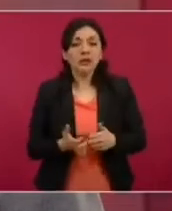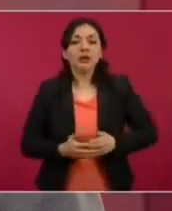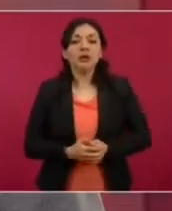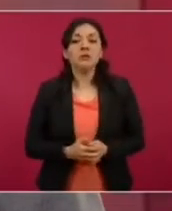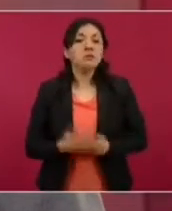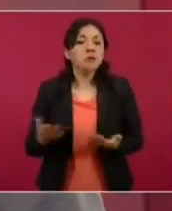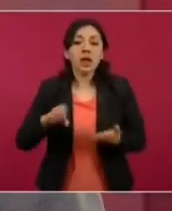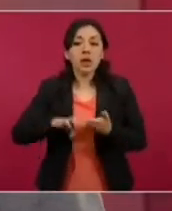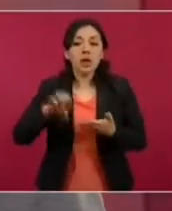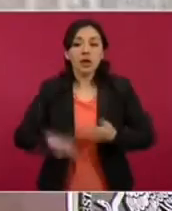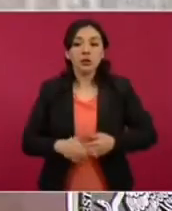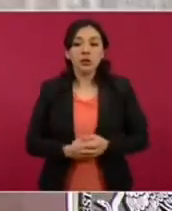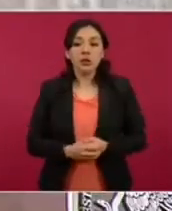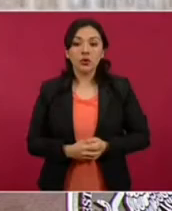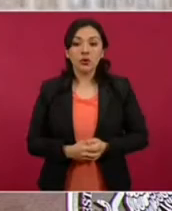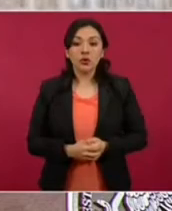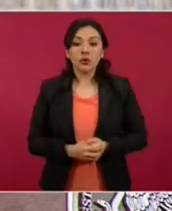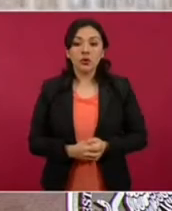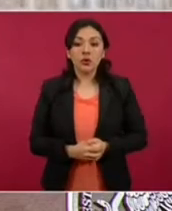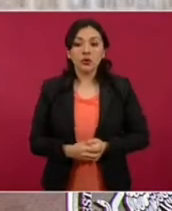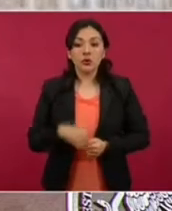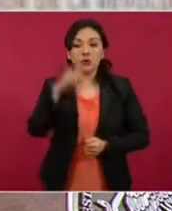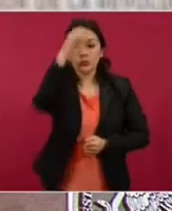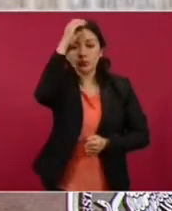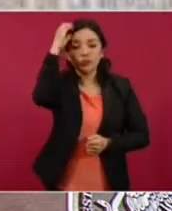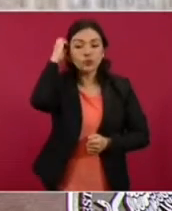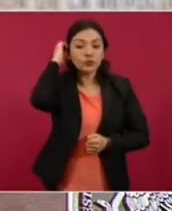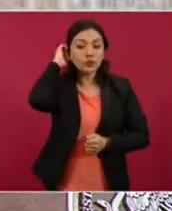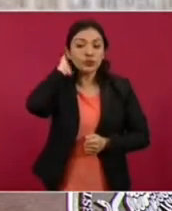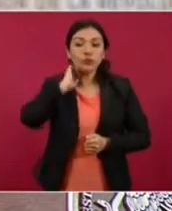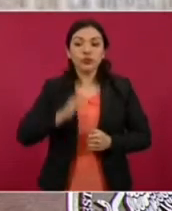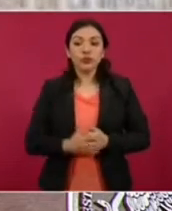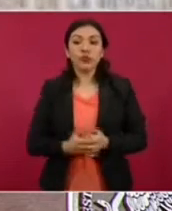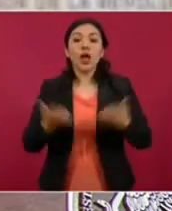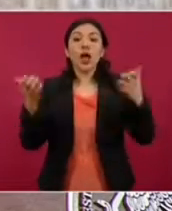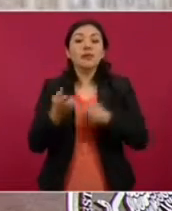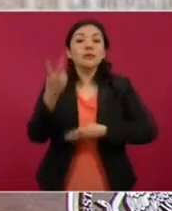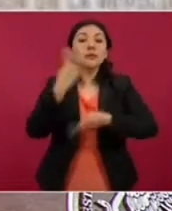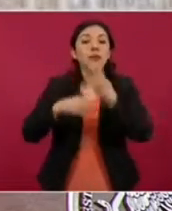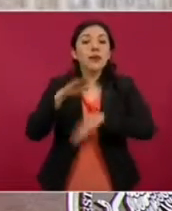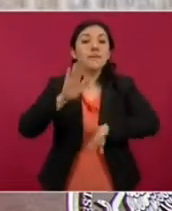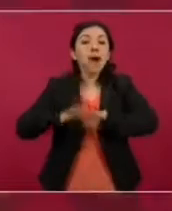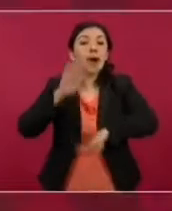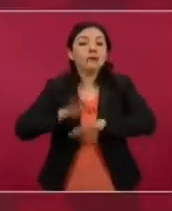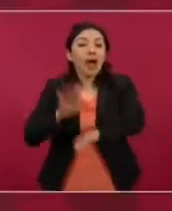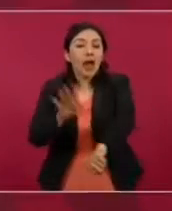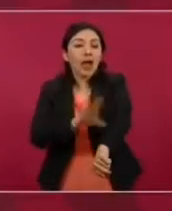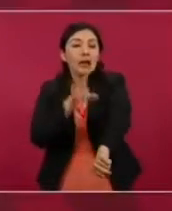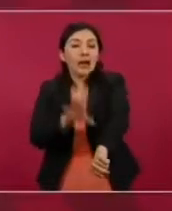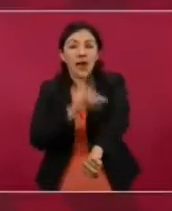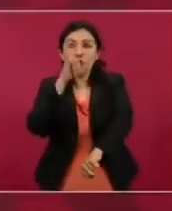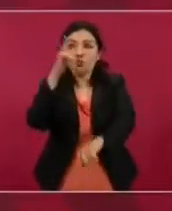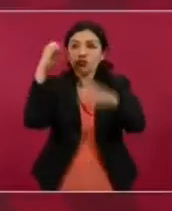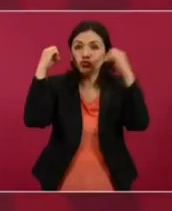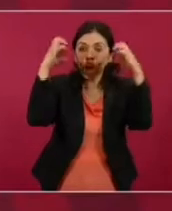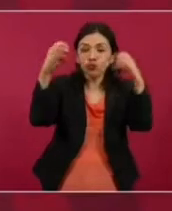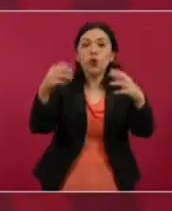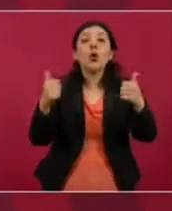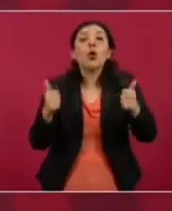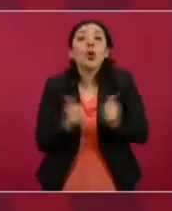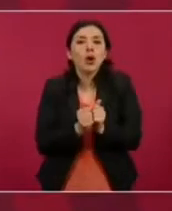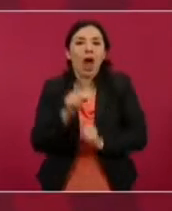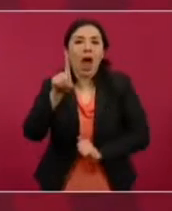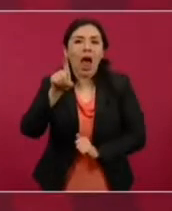producir más energía eléctrica con agua.